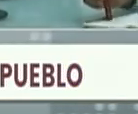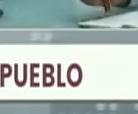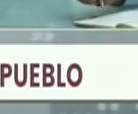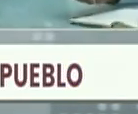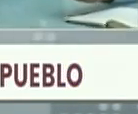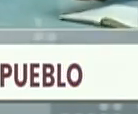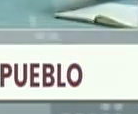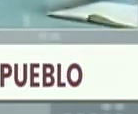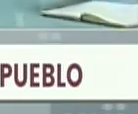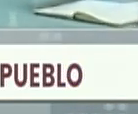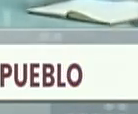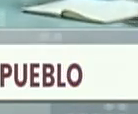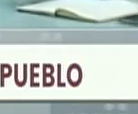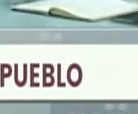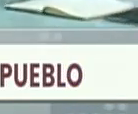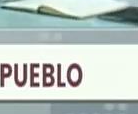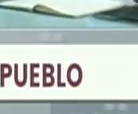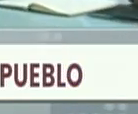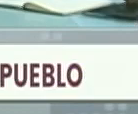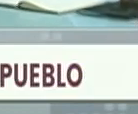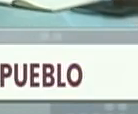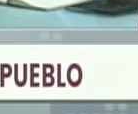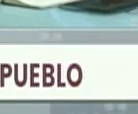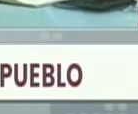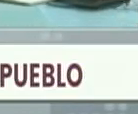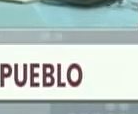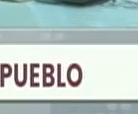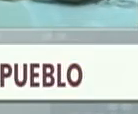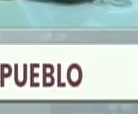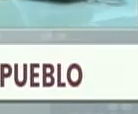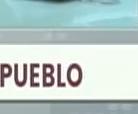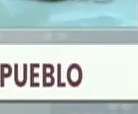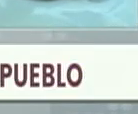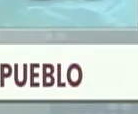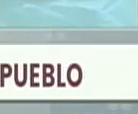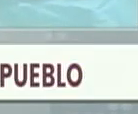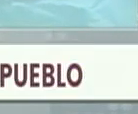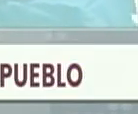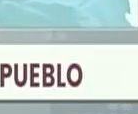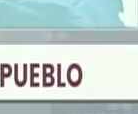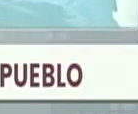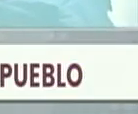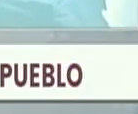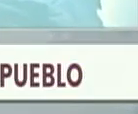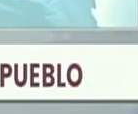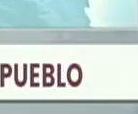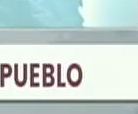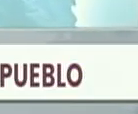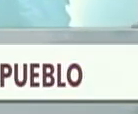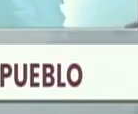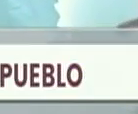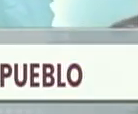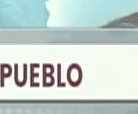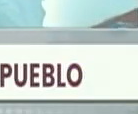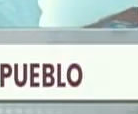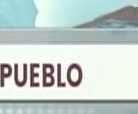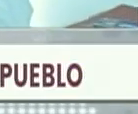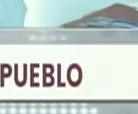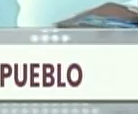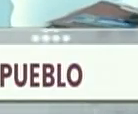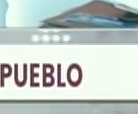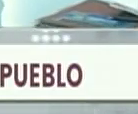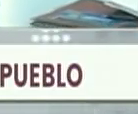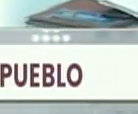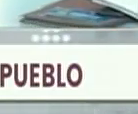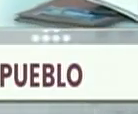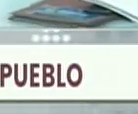Venezuela. Hoy estuvimos viendo cómo se ha desarrollado la cuarentena, hizo una exposición el mayor general